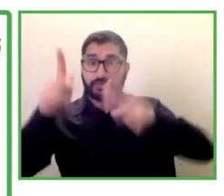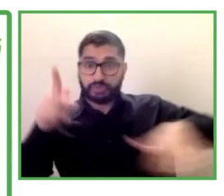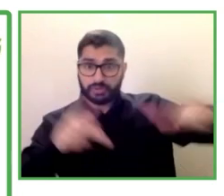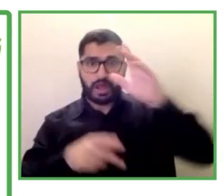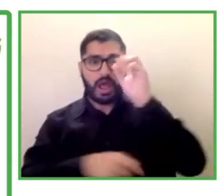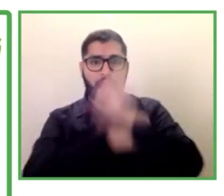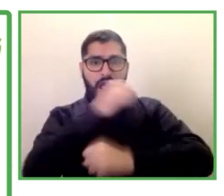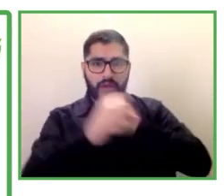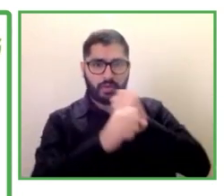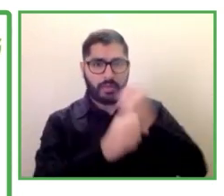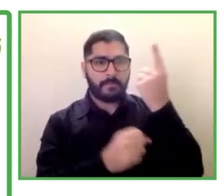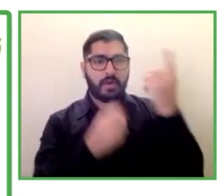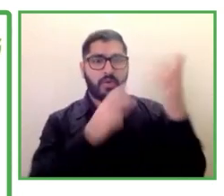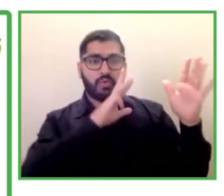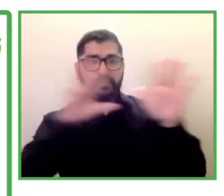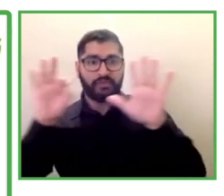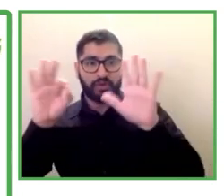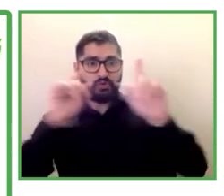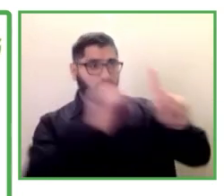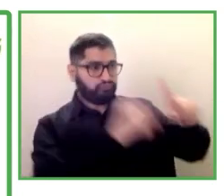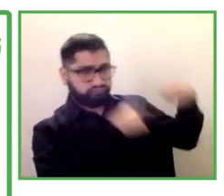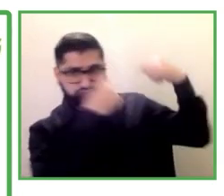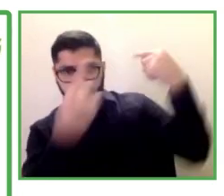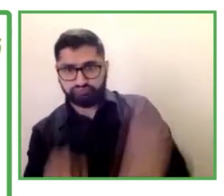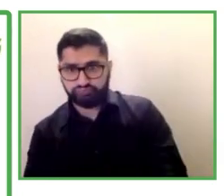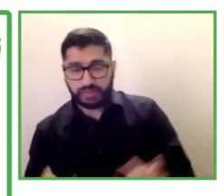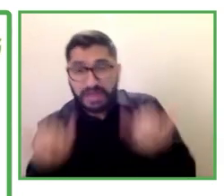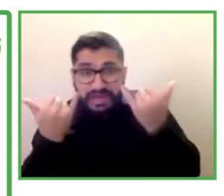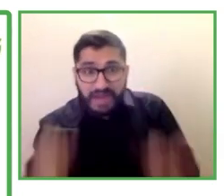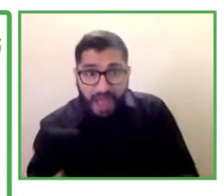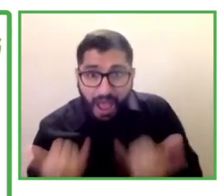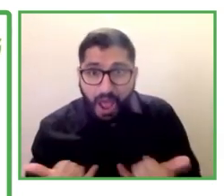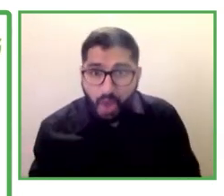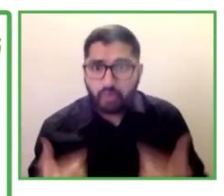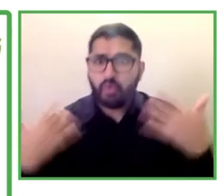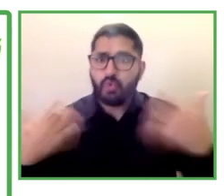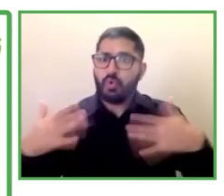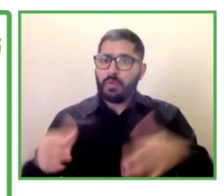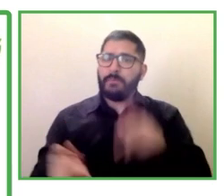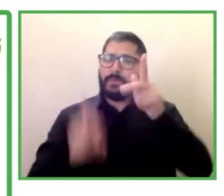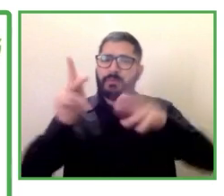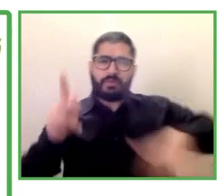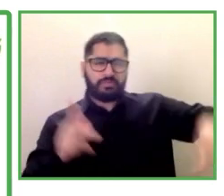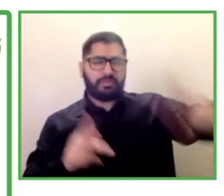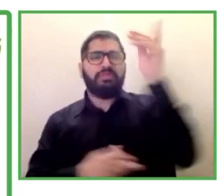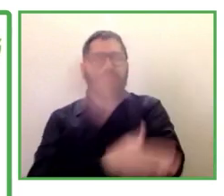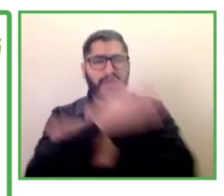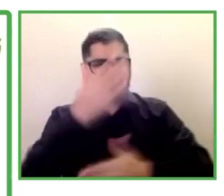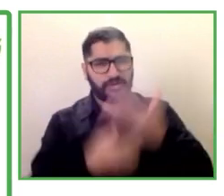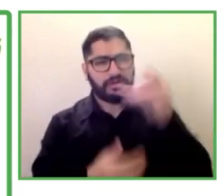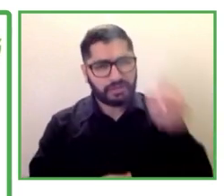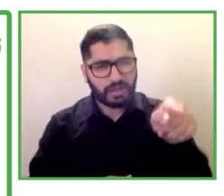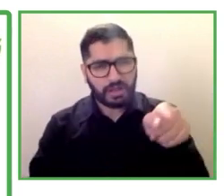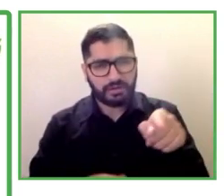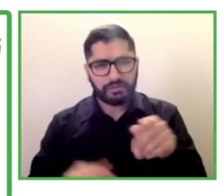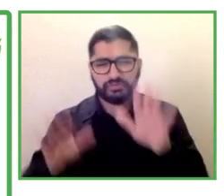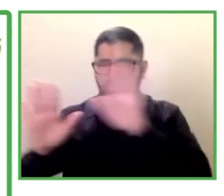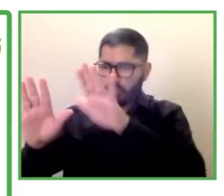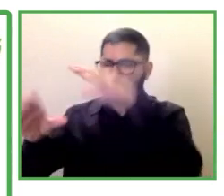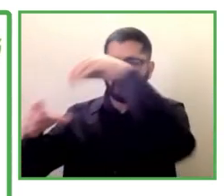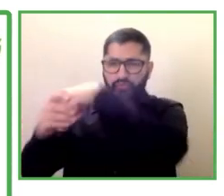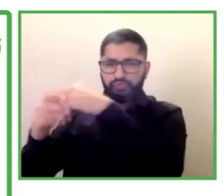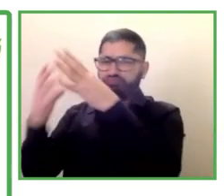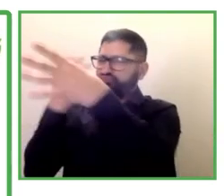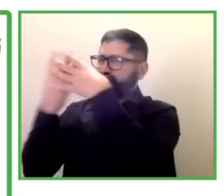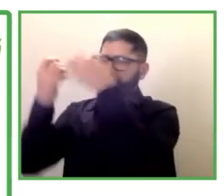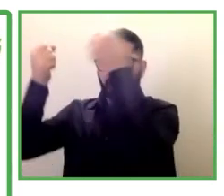que se encuentran, personas con discapacidad intelectual que se encuentran en el centro penitenciario son 65 personas. Y